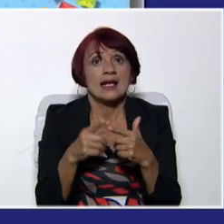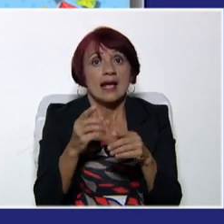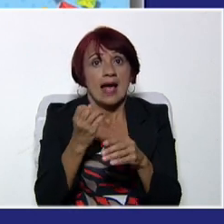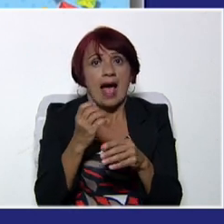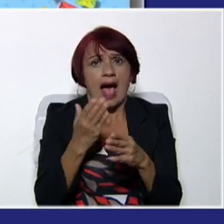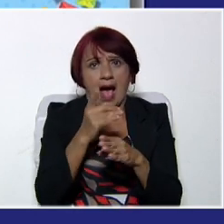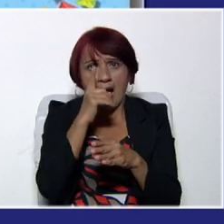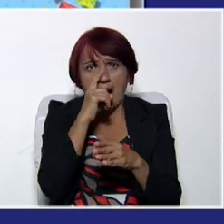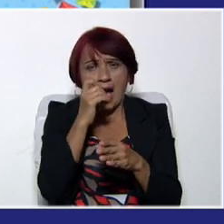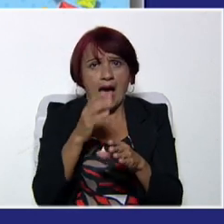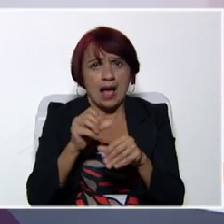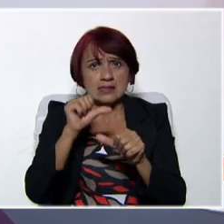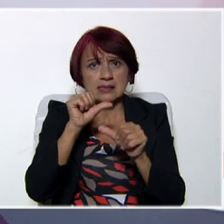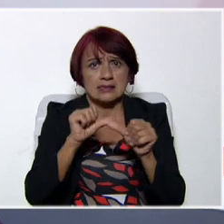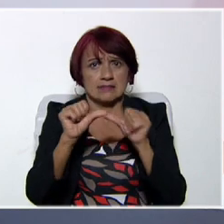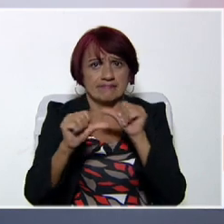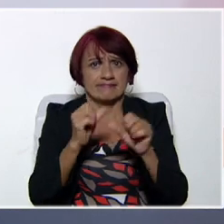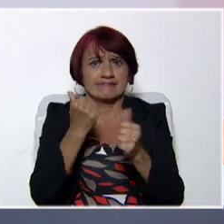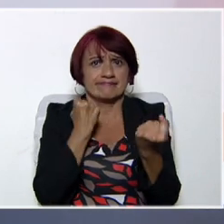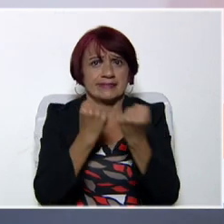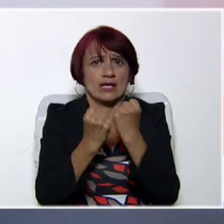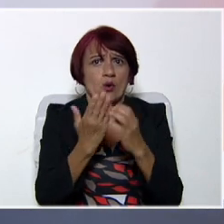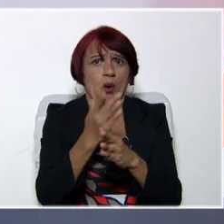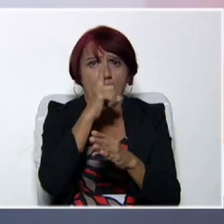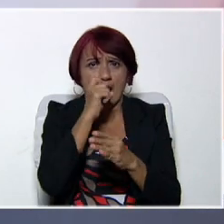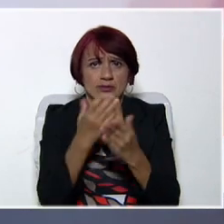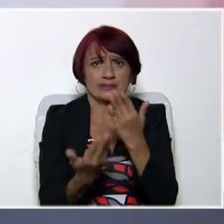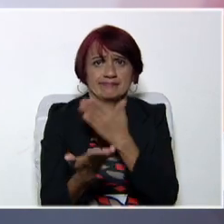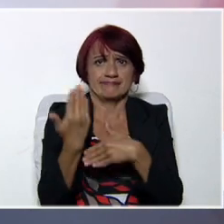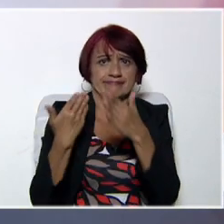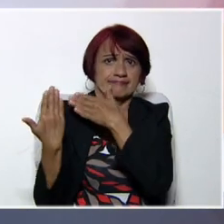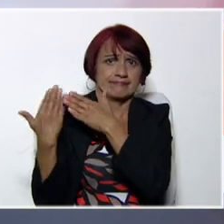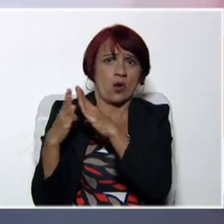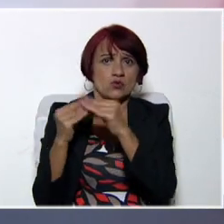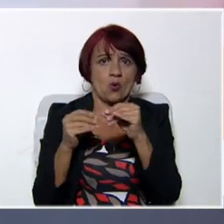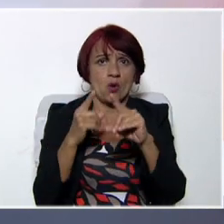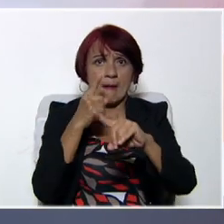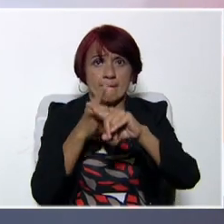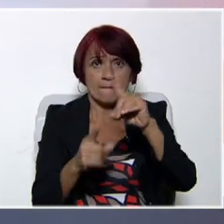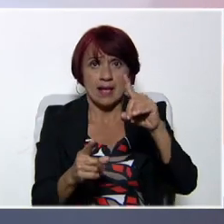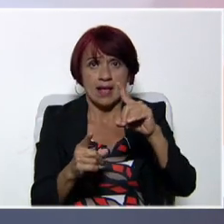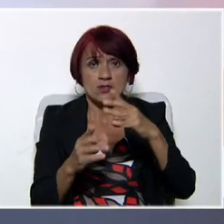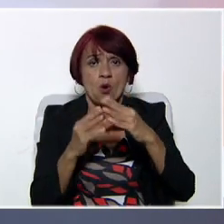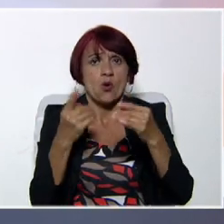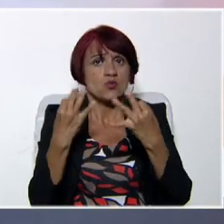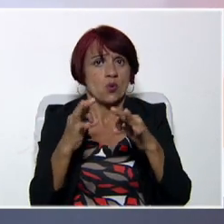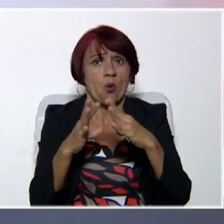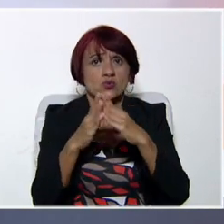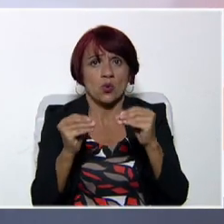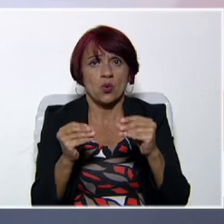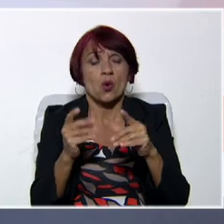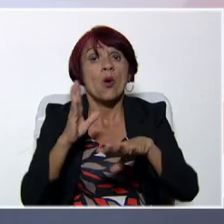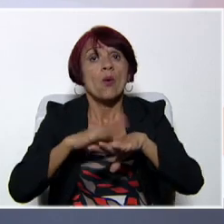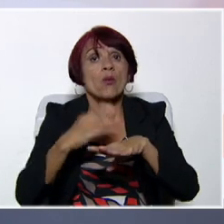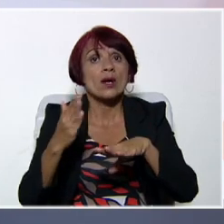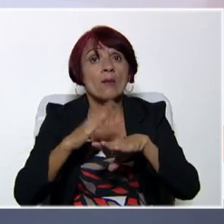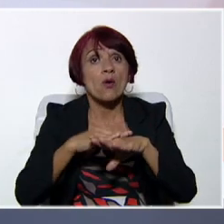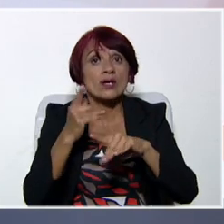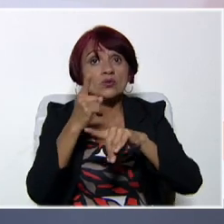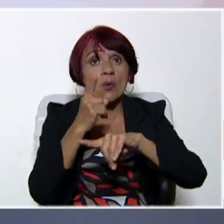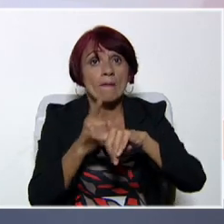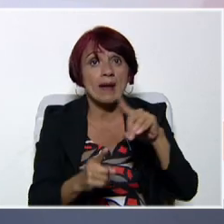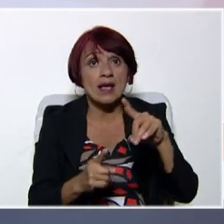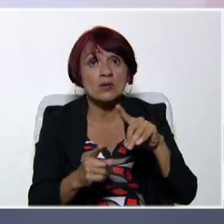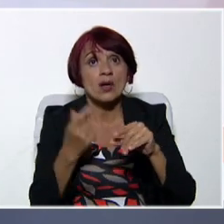siglo pasado, han, digamos, desplazado un poco a los que son los medios analógicos. ¿Ok? ¿Por qué? Porque esos medios